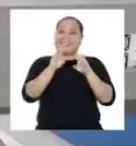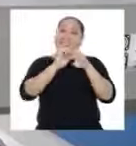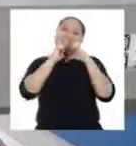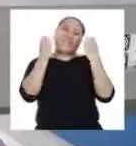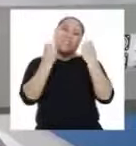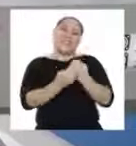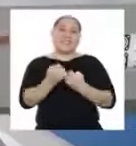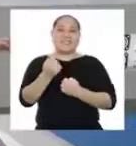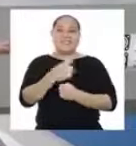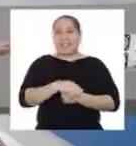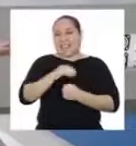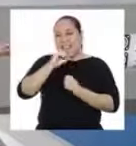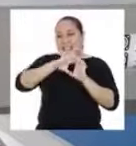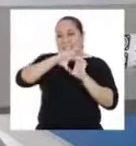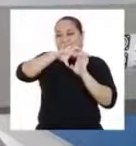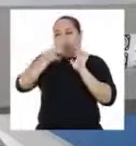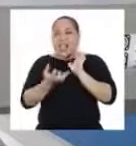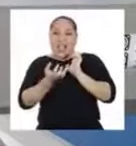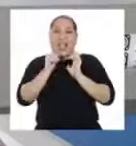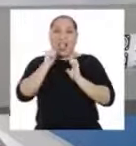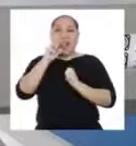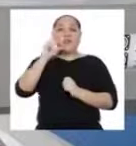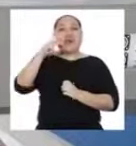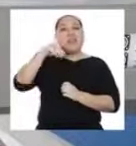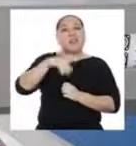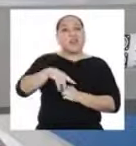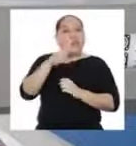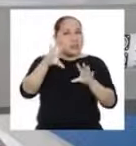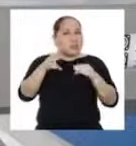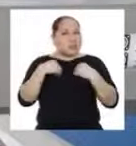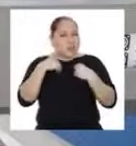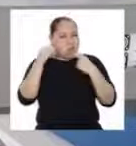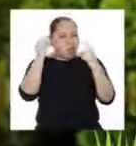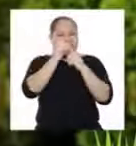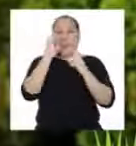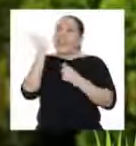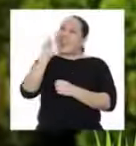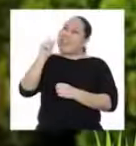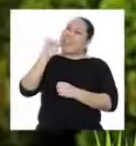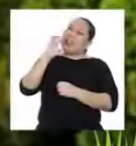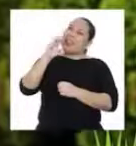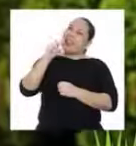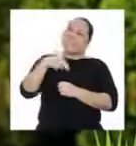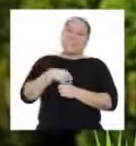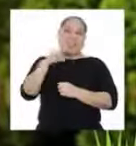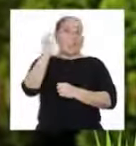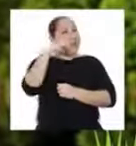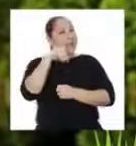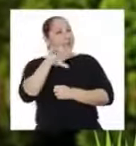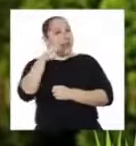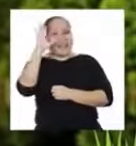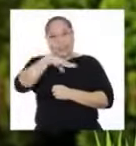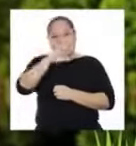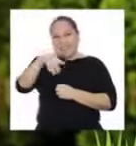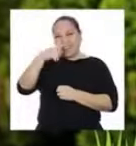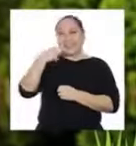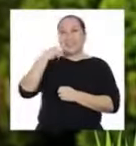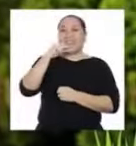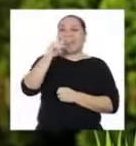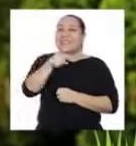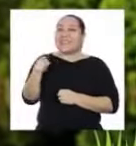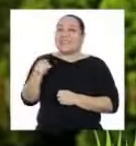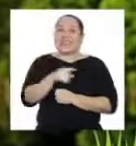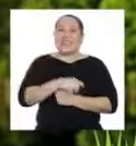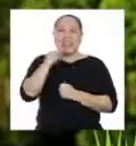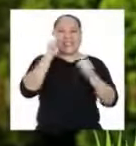¡El equipo armadillo! ¿Aceptará el desafío? ¡Hola, Techi! ¡Macabot! ¡Niñas